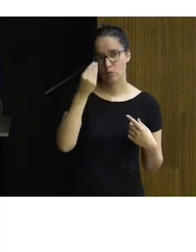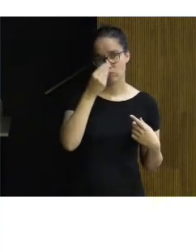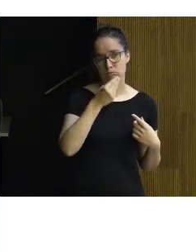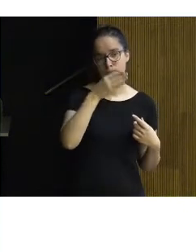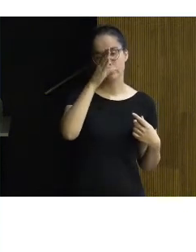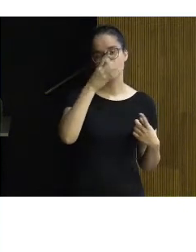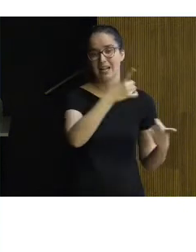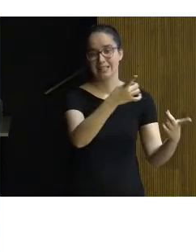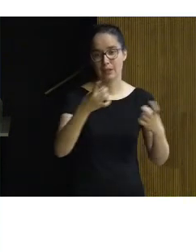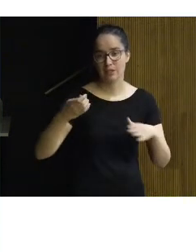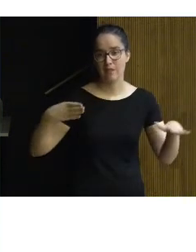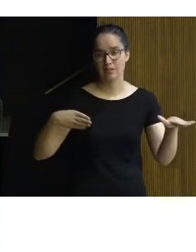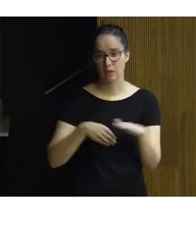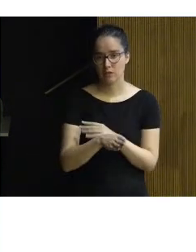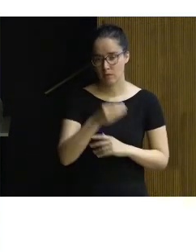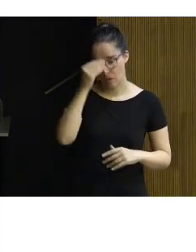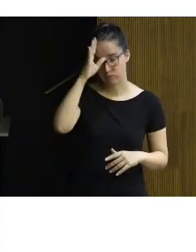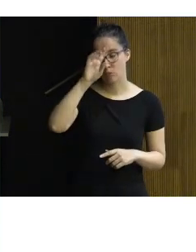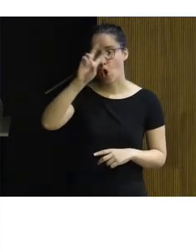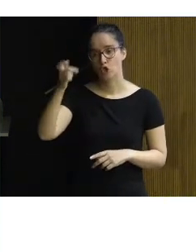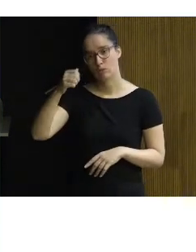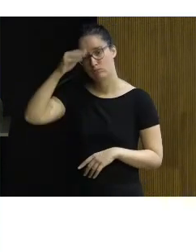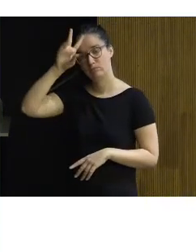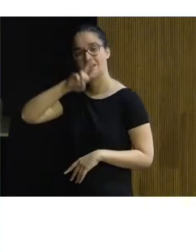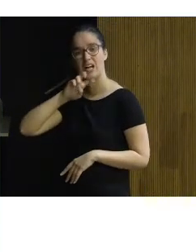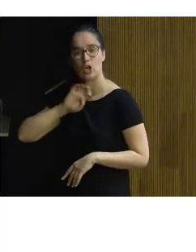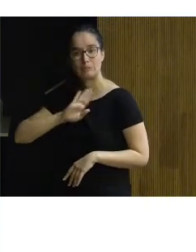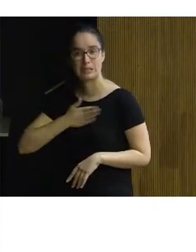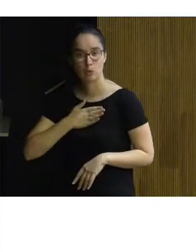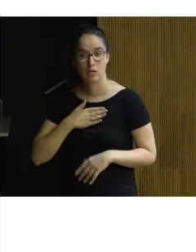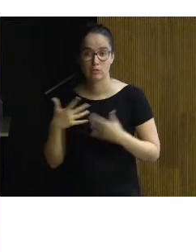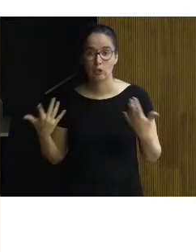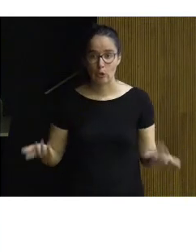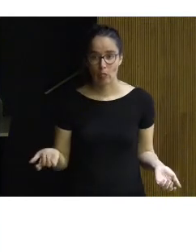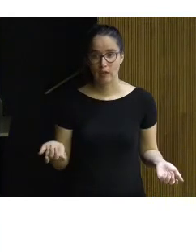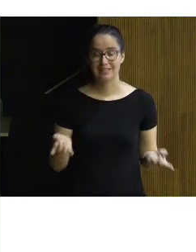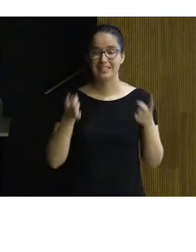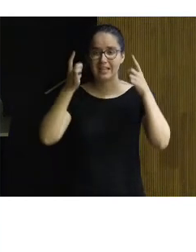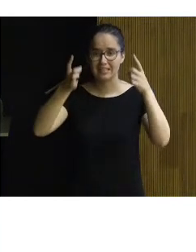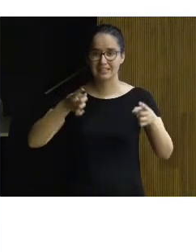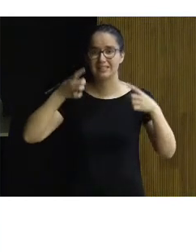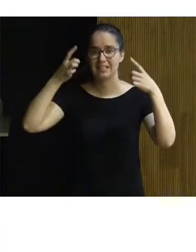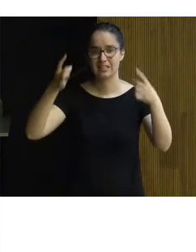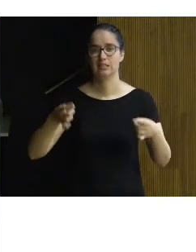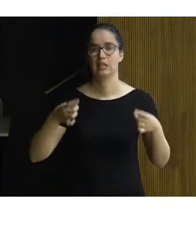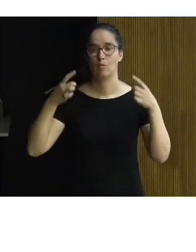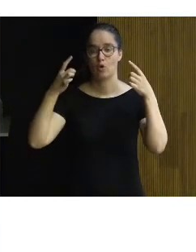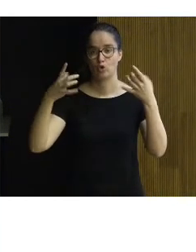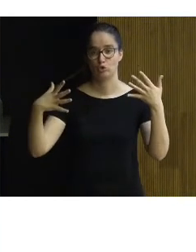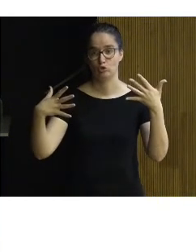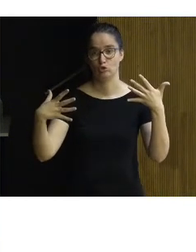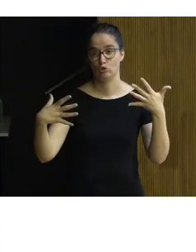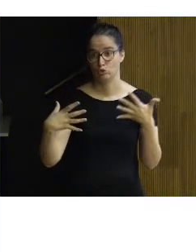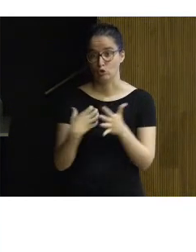son las necesidades de accesibilidad y otros de valores patrimoniales. Entonces, aquí intentamos abordar estos